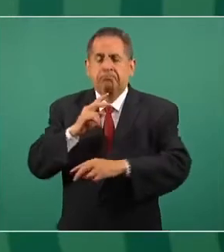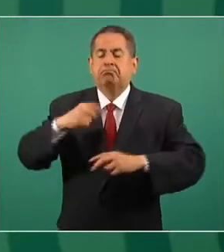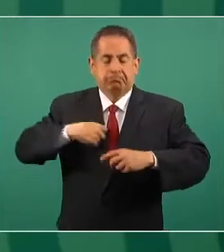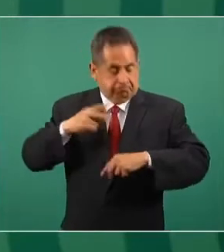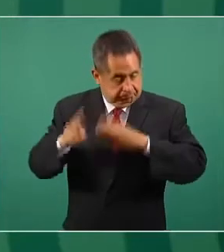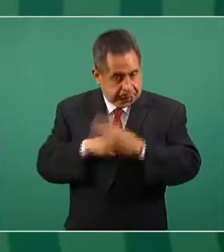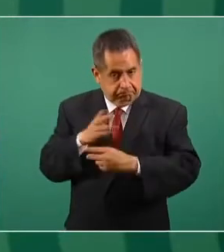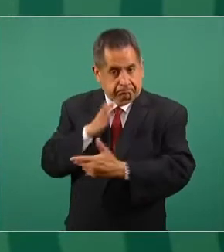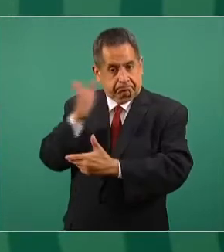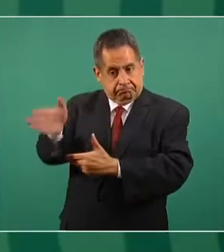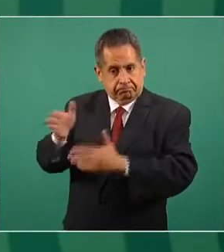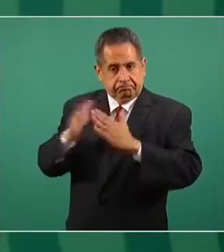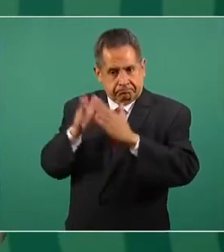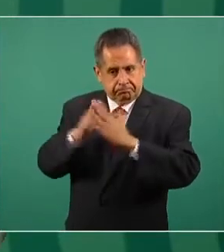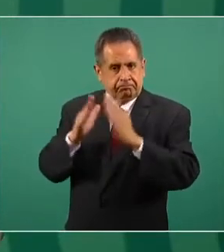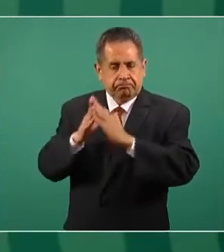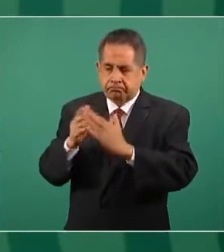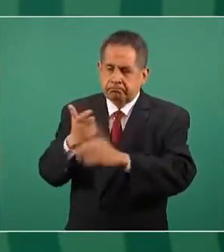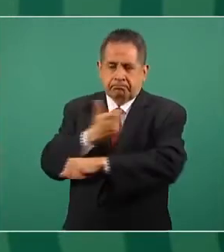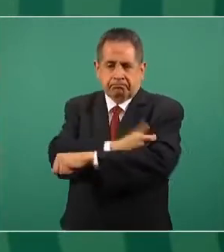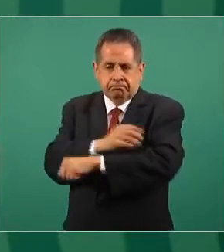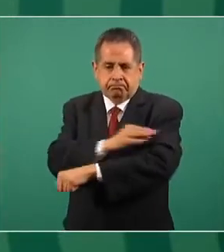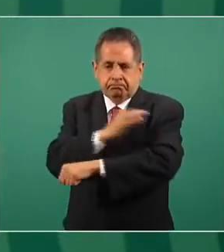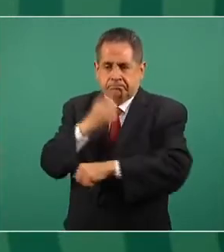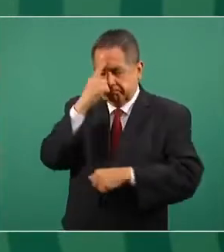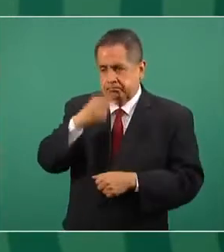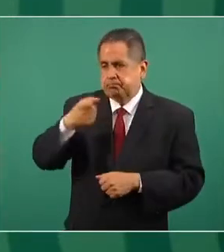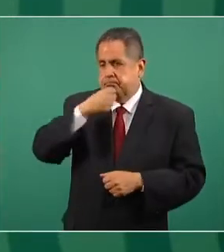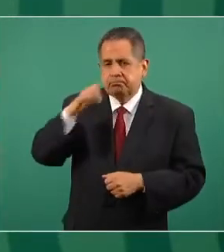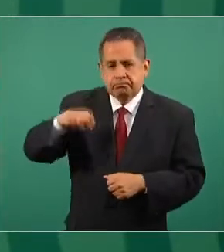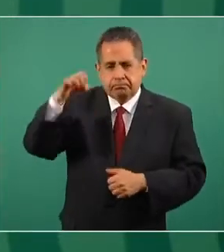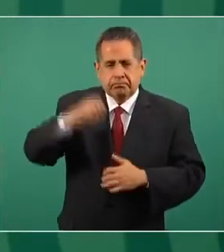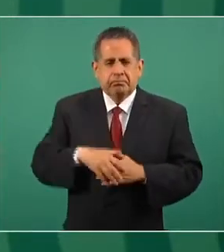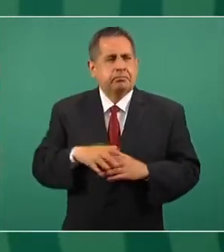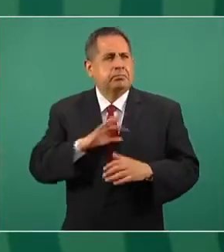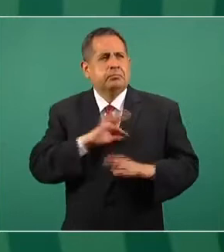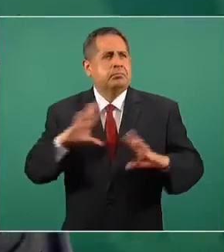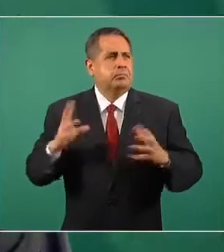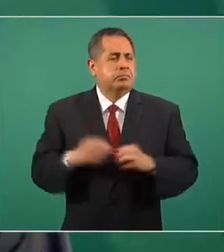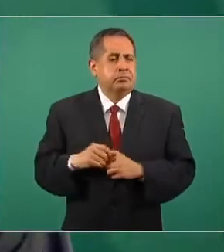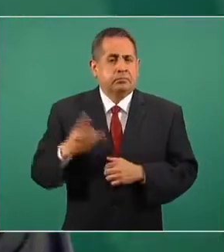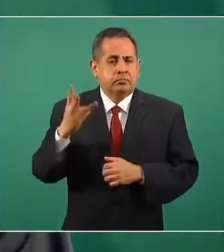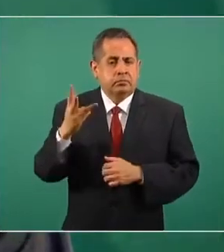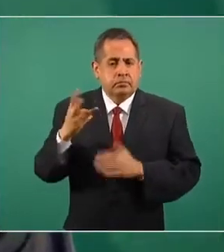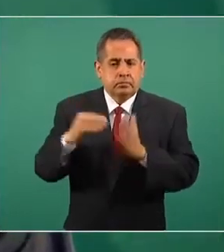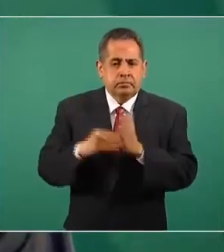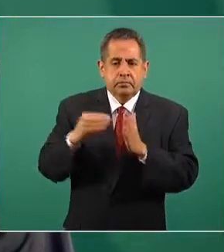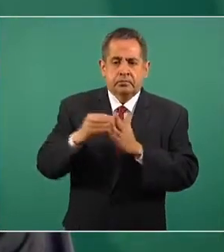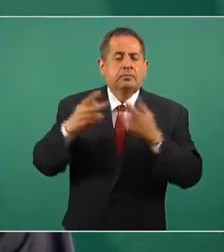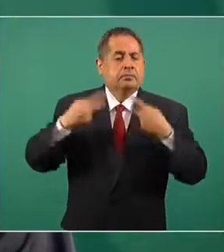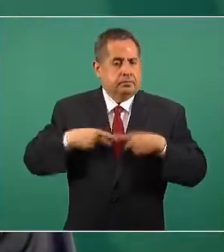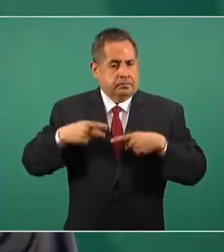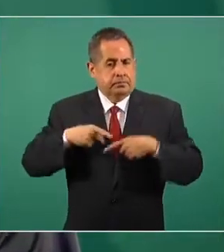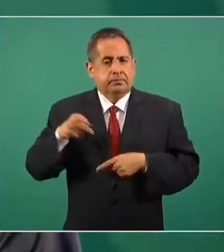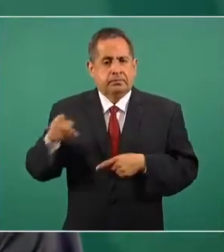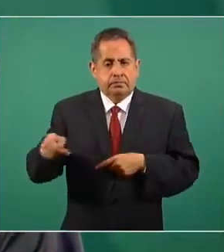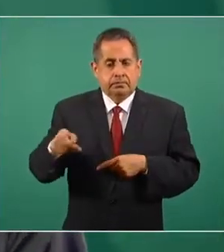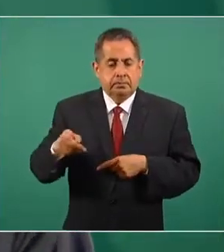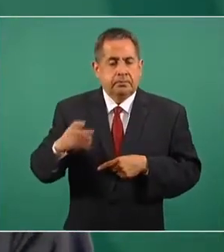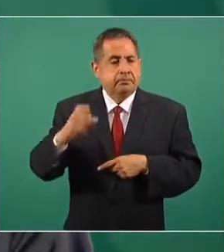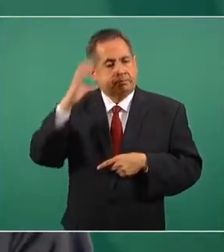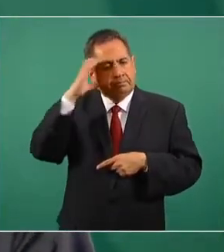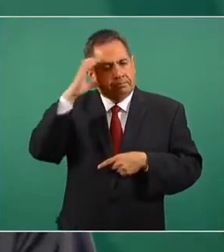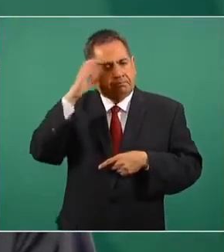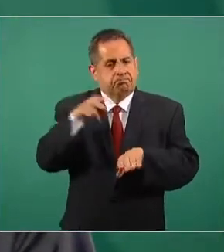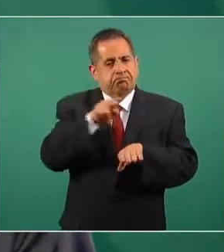casa a vacunarlos. Tenemos un censo de cerca de tres millones de personas que están postradas en el